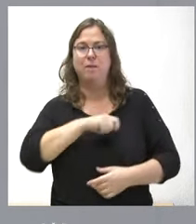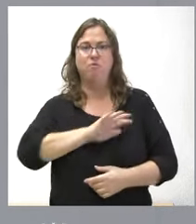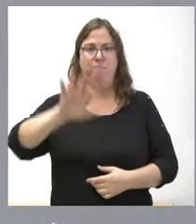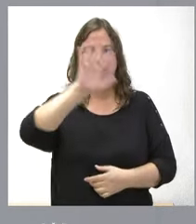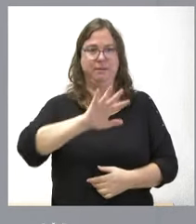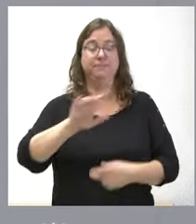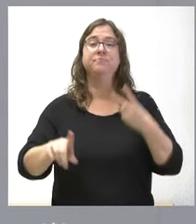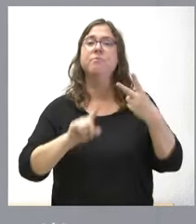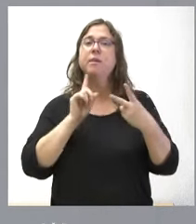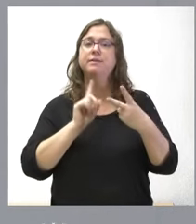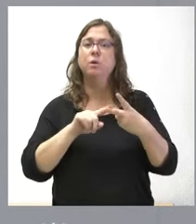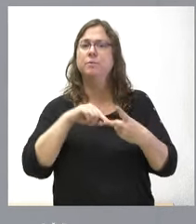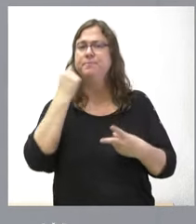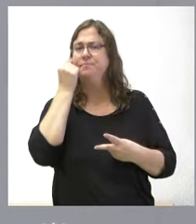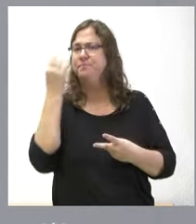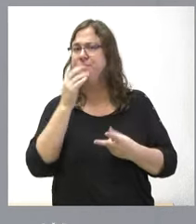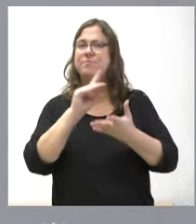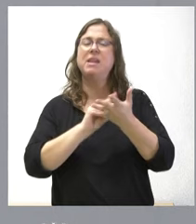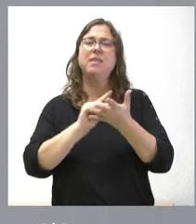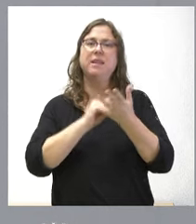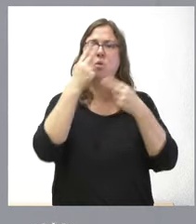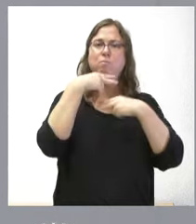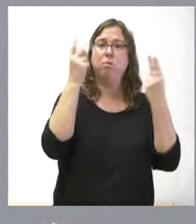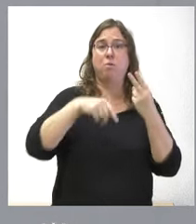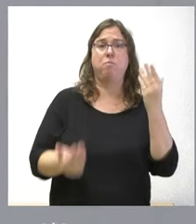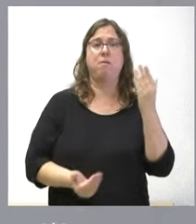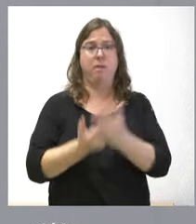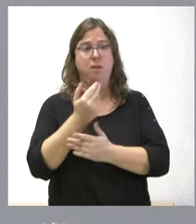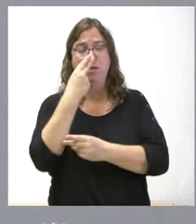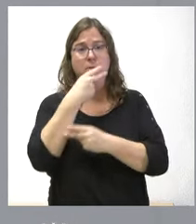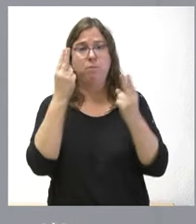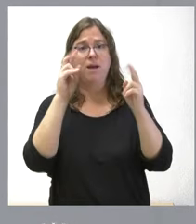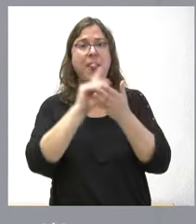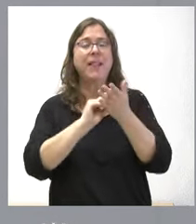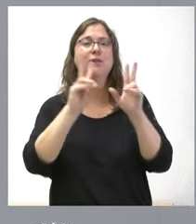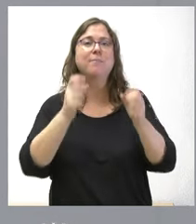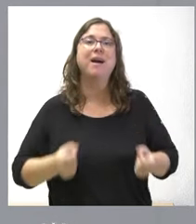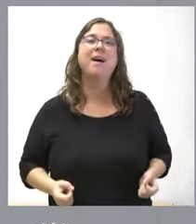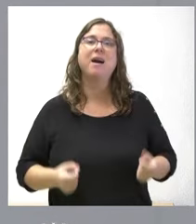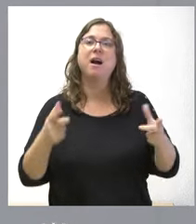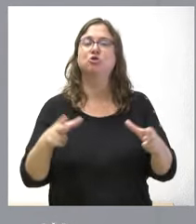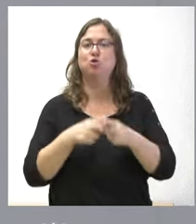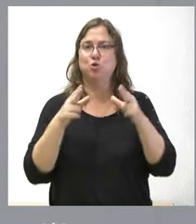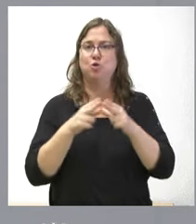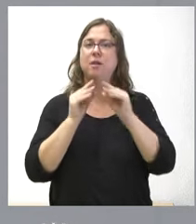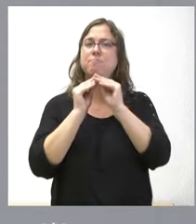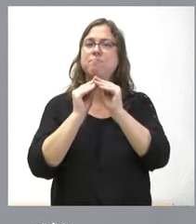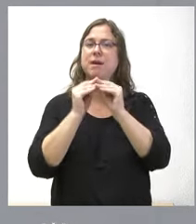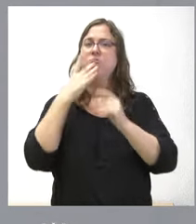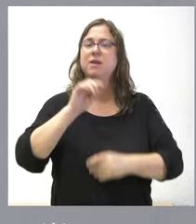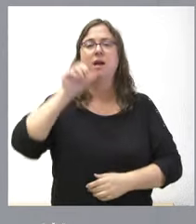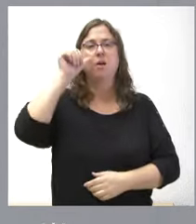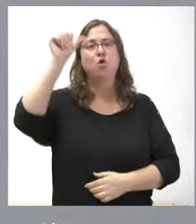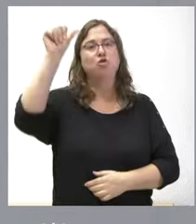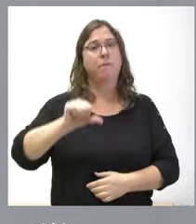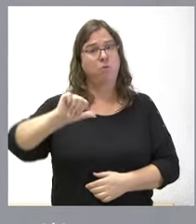en segundo lugar, hemos conocido los datos que se han publicado esta misma mañana sobre el gasto social que elabora el Observatorio Nacional en